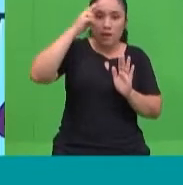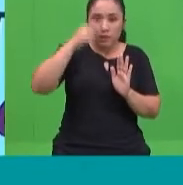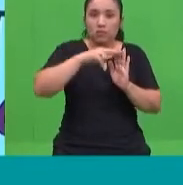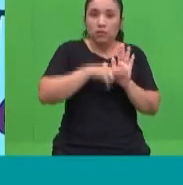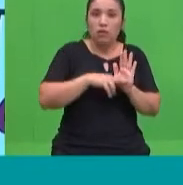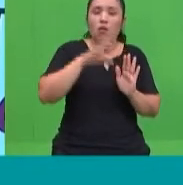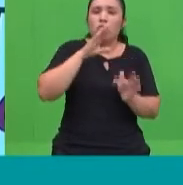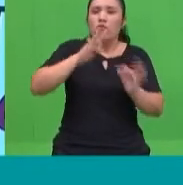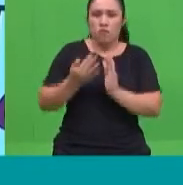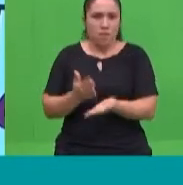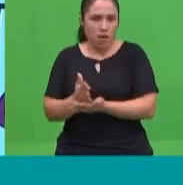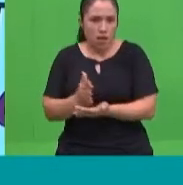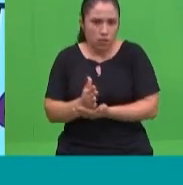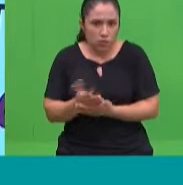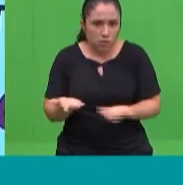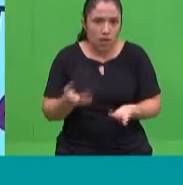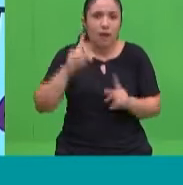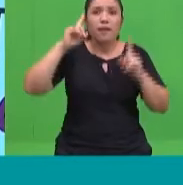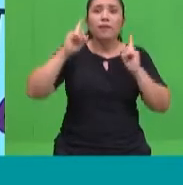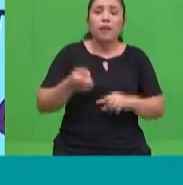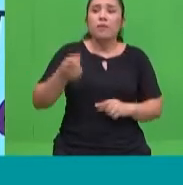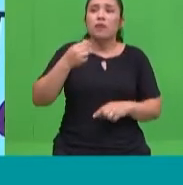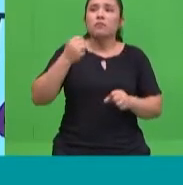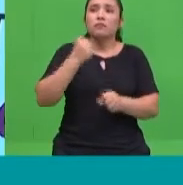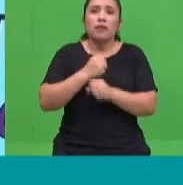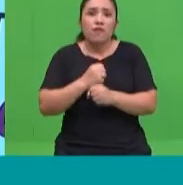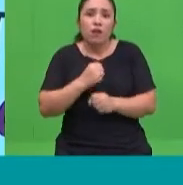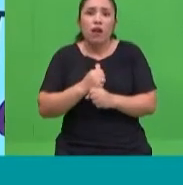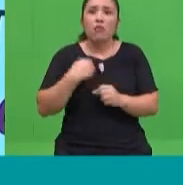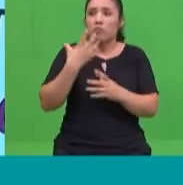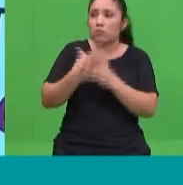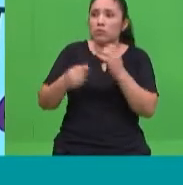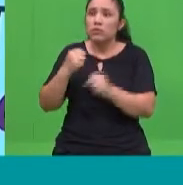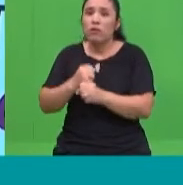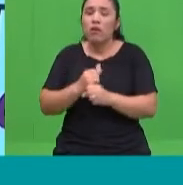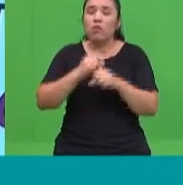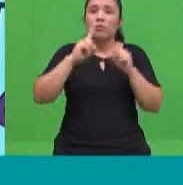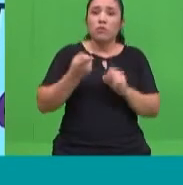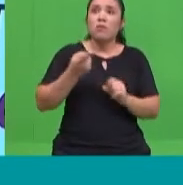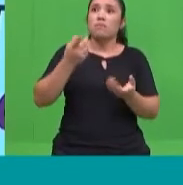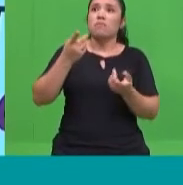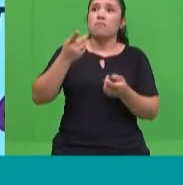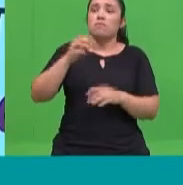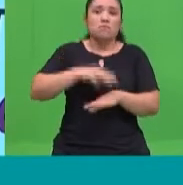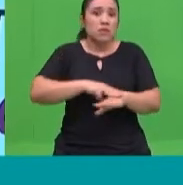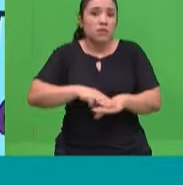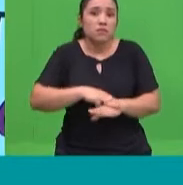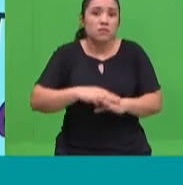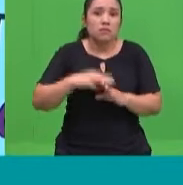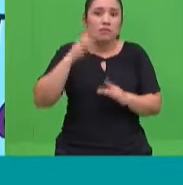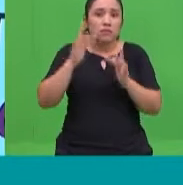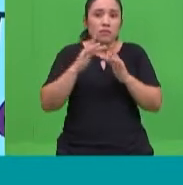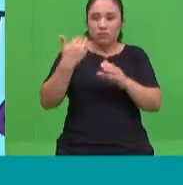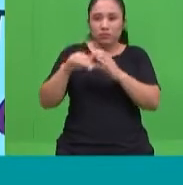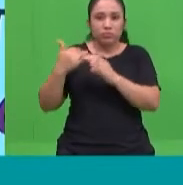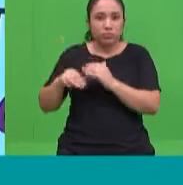pequeños y mucho más cuando estamos trabajando en las actividades académicas que van desde el Ministerio de Educación a través de las plataformas, estamos viviendo momentos